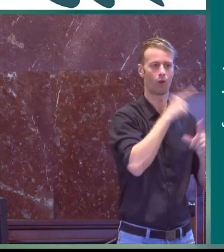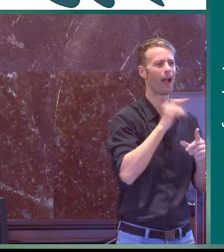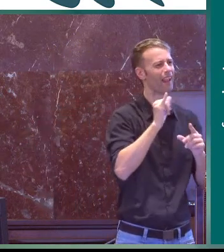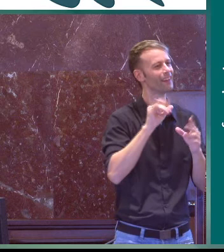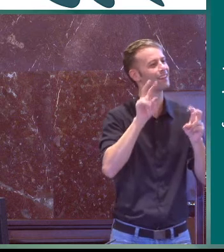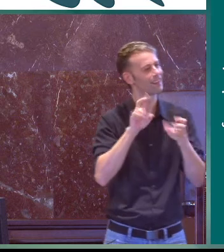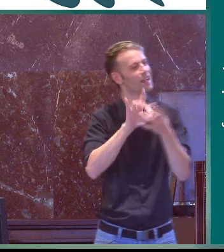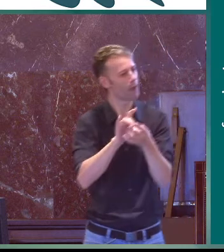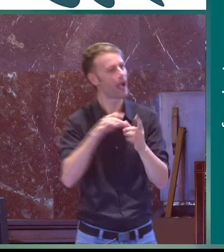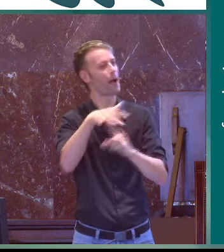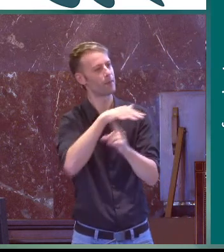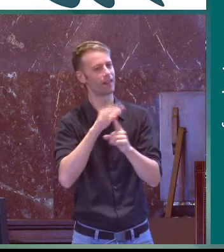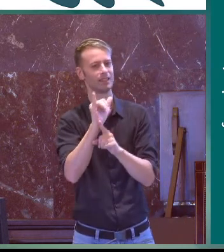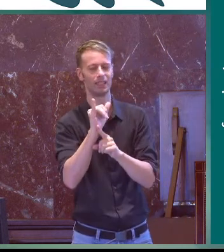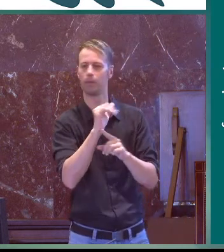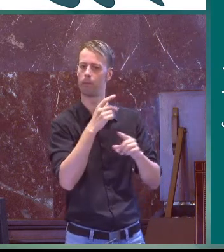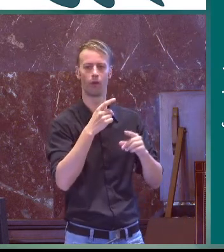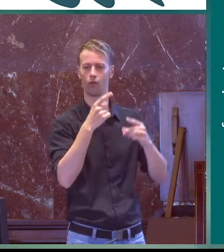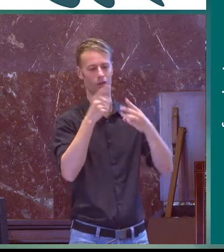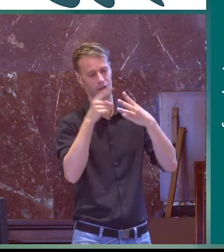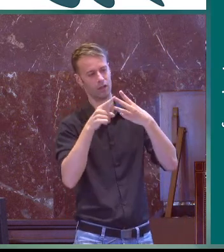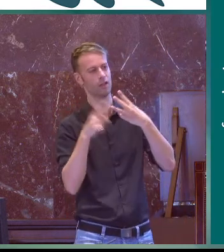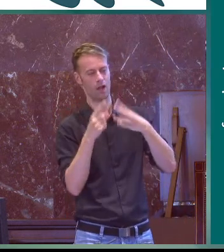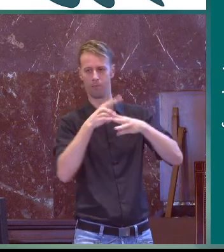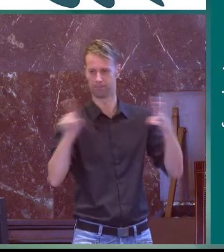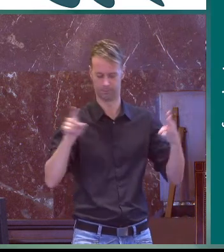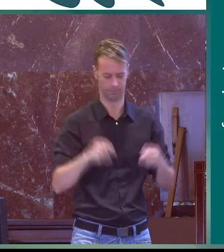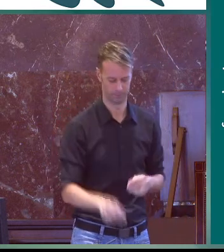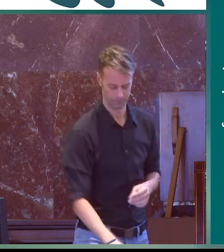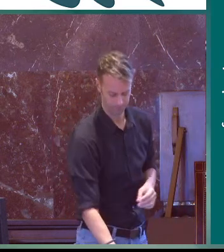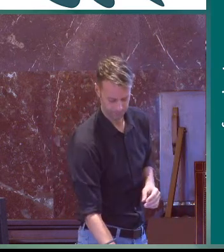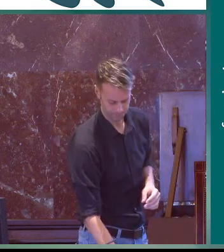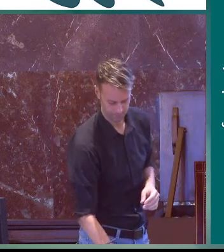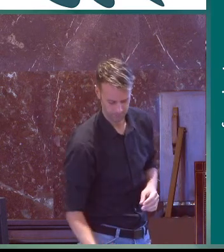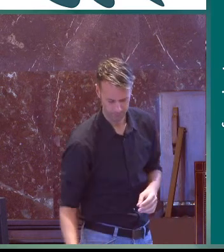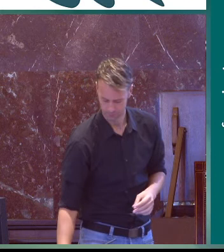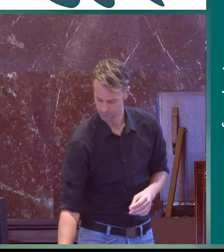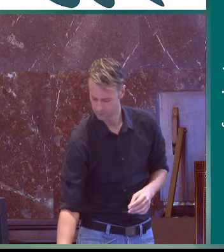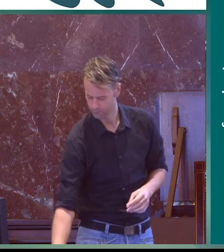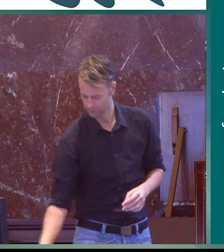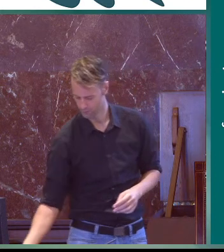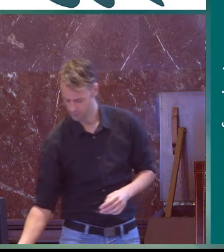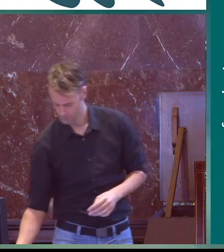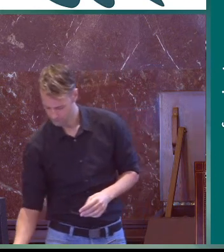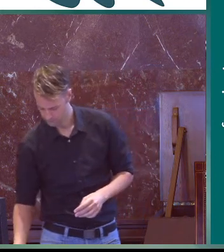ambientes en los que también se trata es distinto está relacionado con los ambientes ambas dos pero hay puntos diferentes